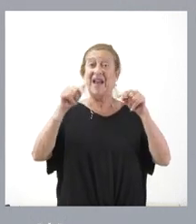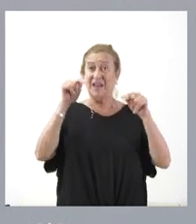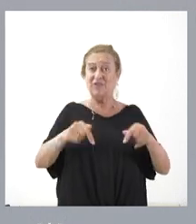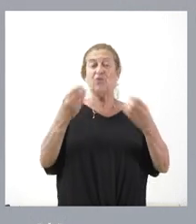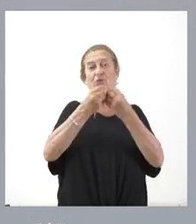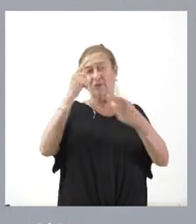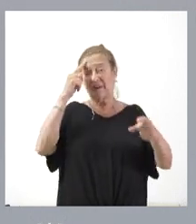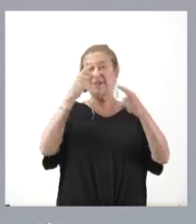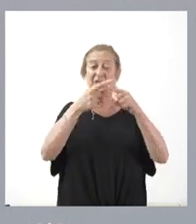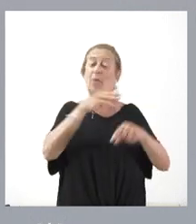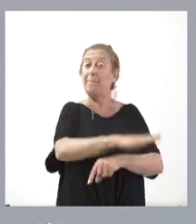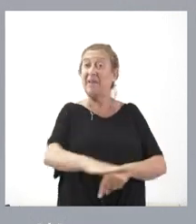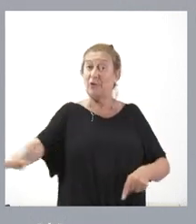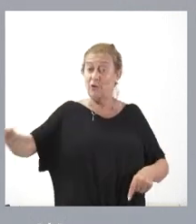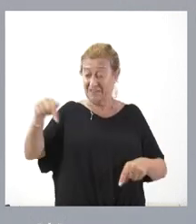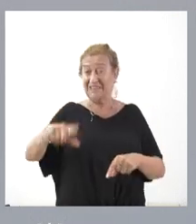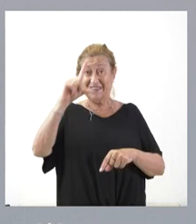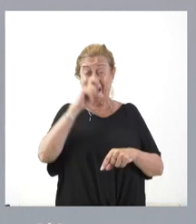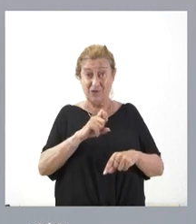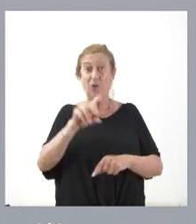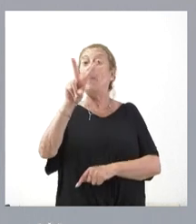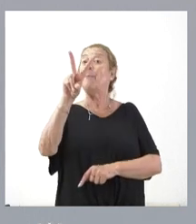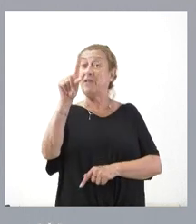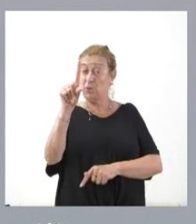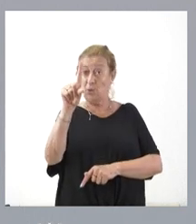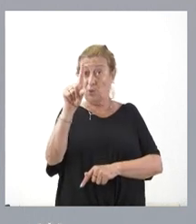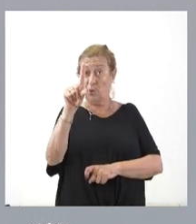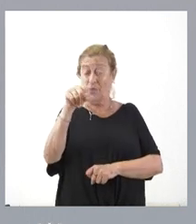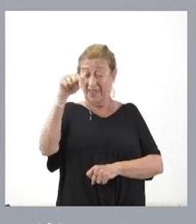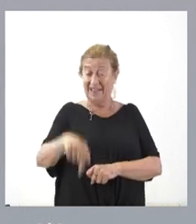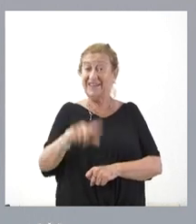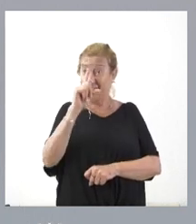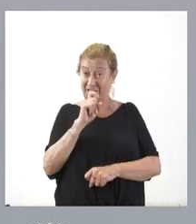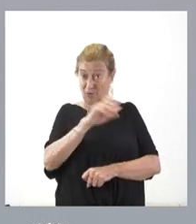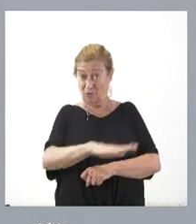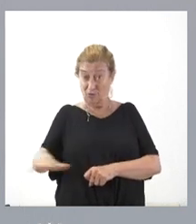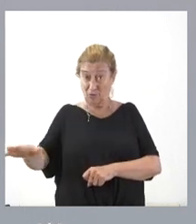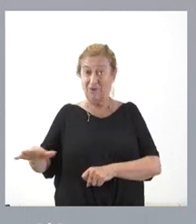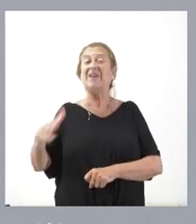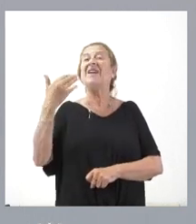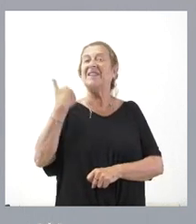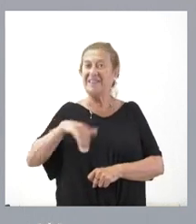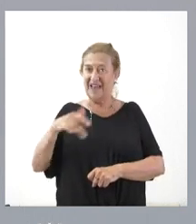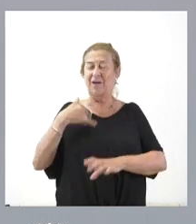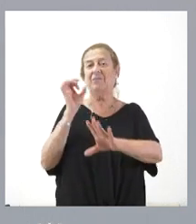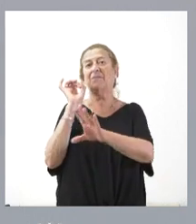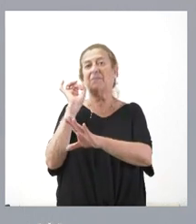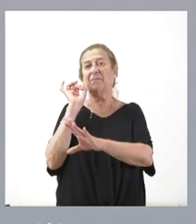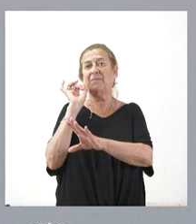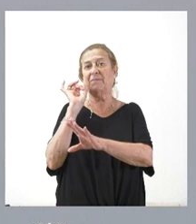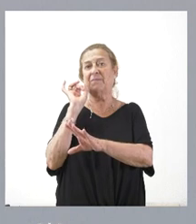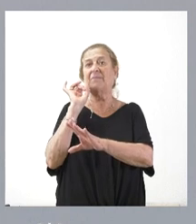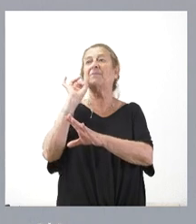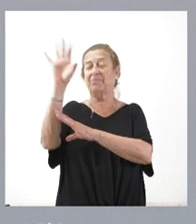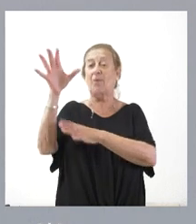respecto a los menores de este año, los 21 de este año, ya se ha remitido el